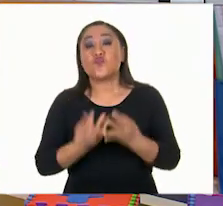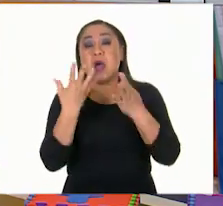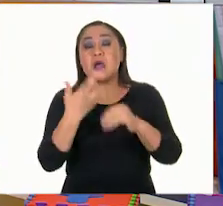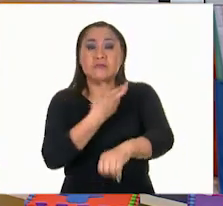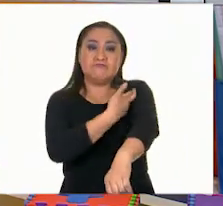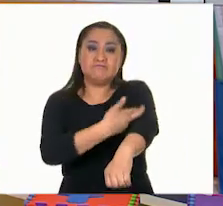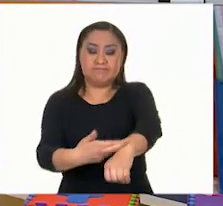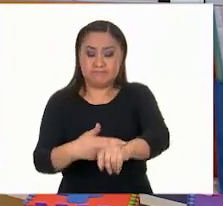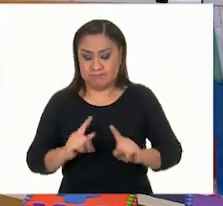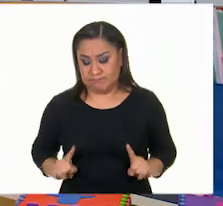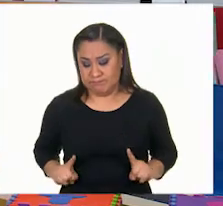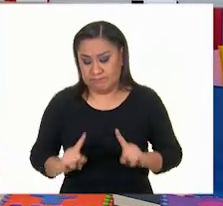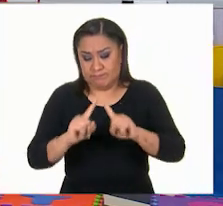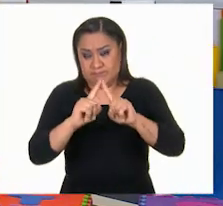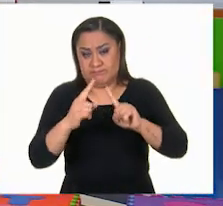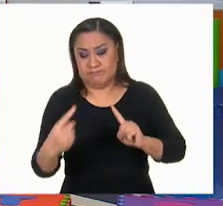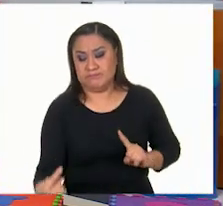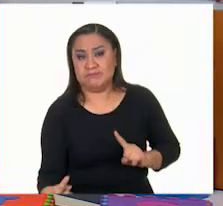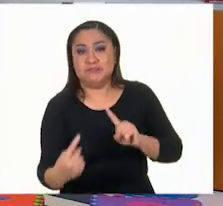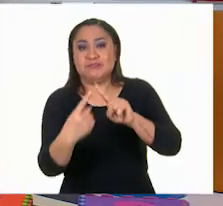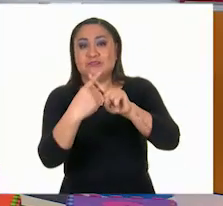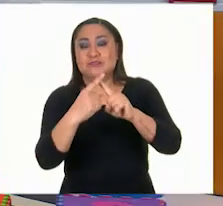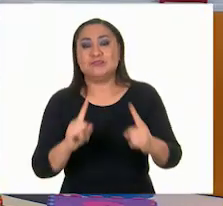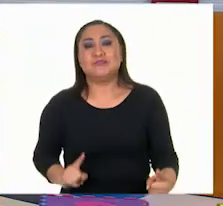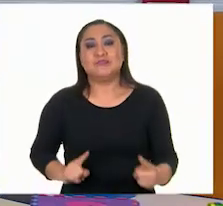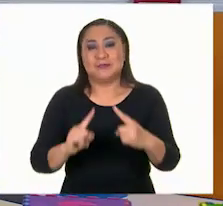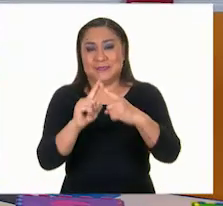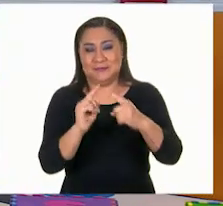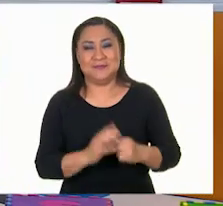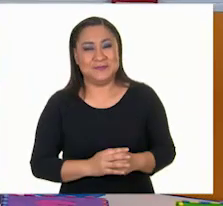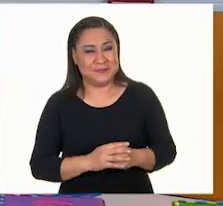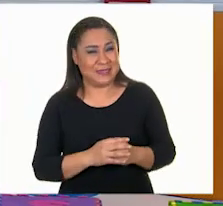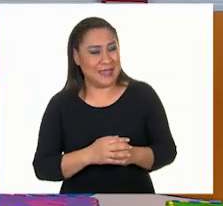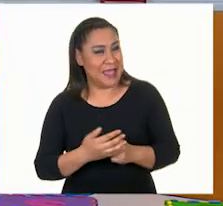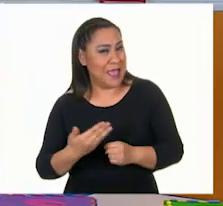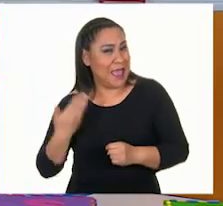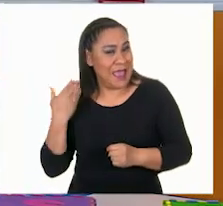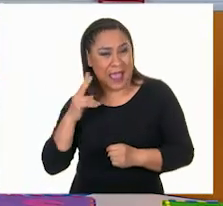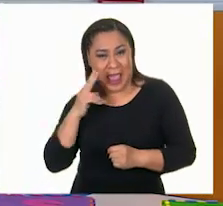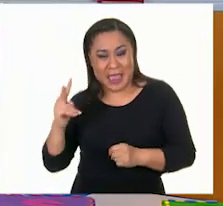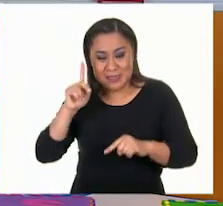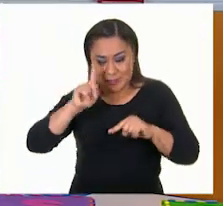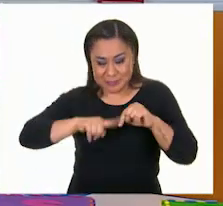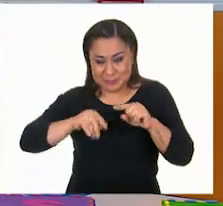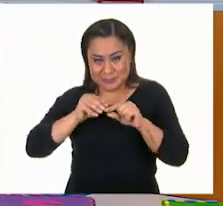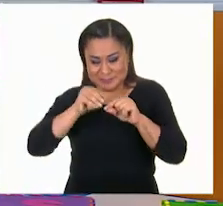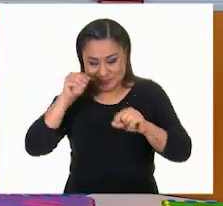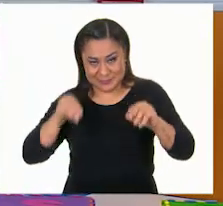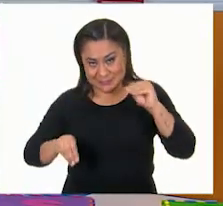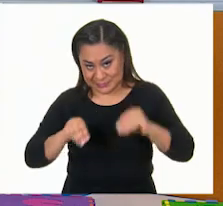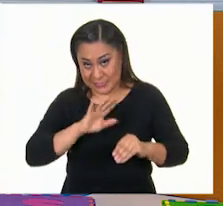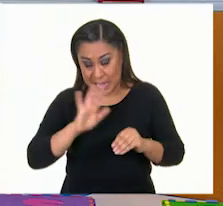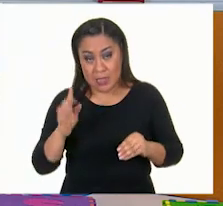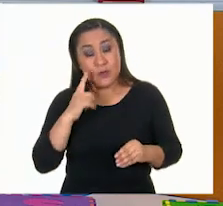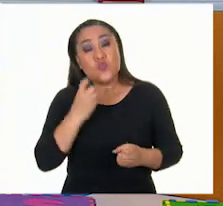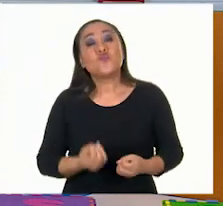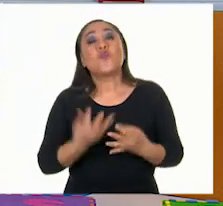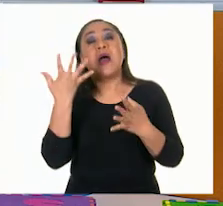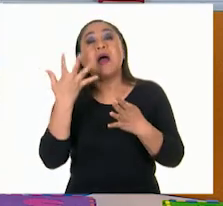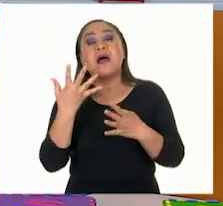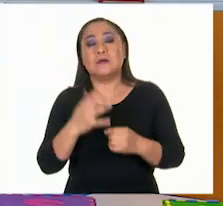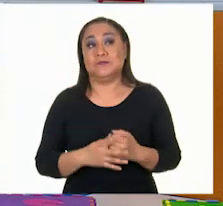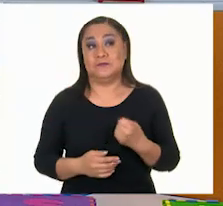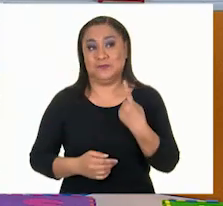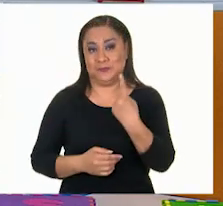nuestras caras. Segmentos de rectas. Bueno, ya destruimos, digamos, nuestro pirámide. Y tengo una,